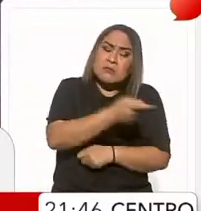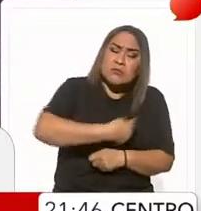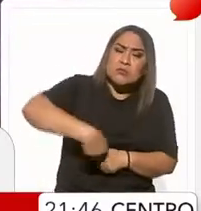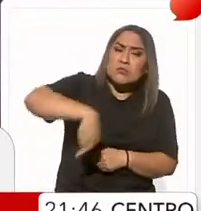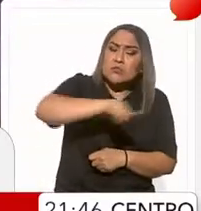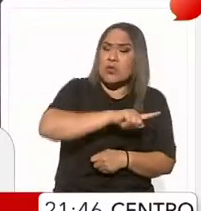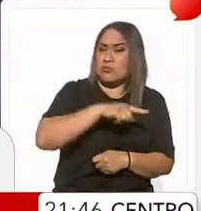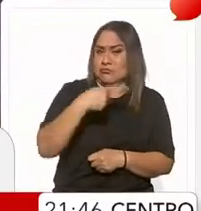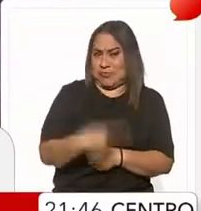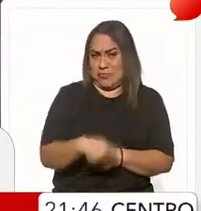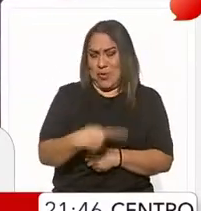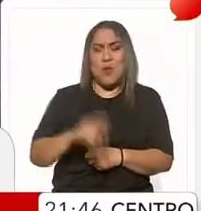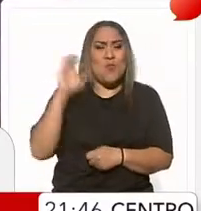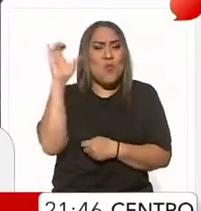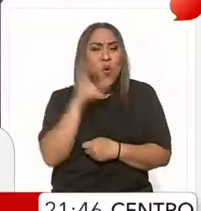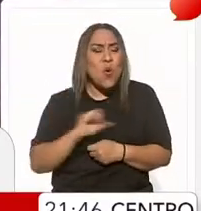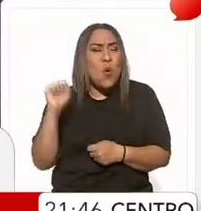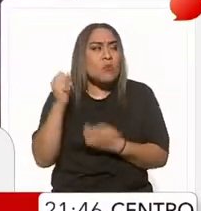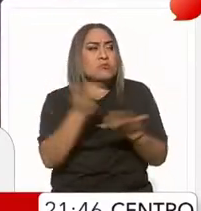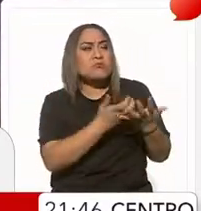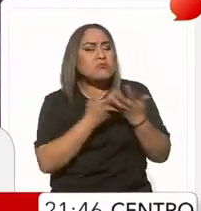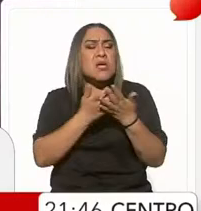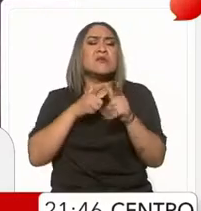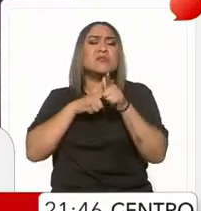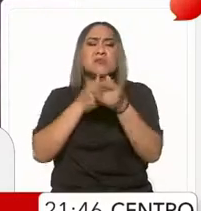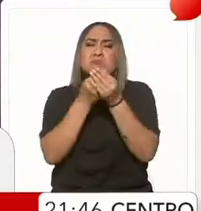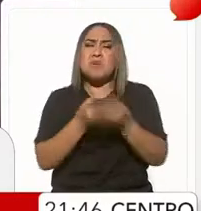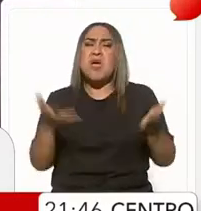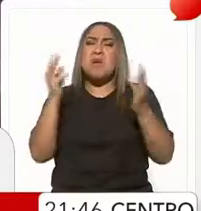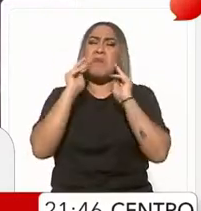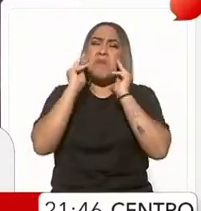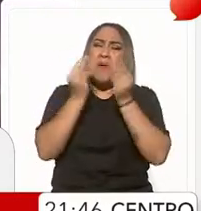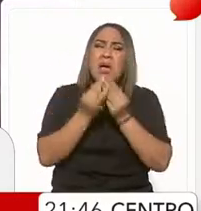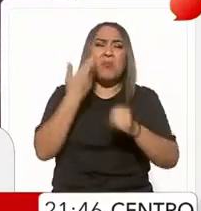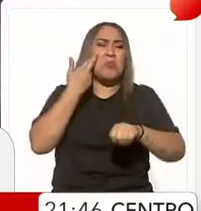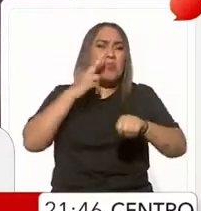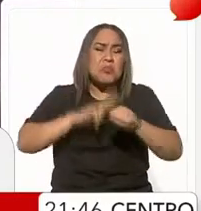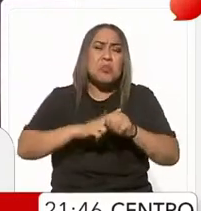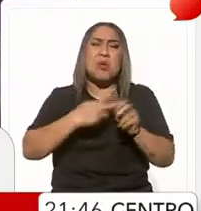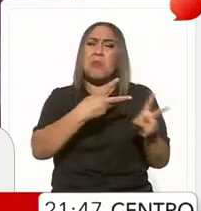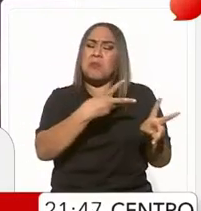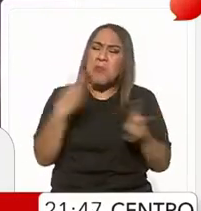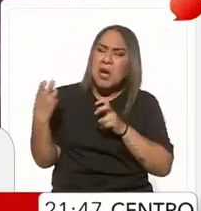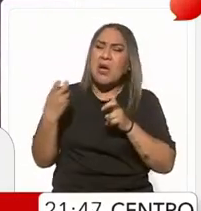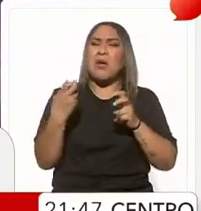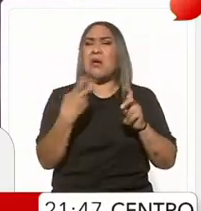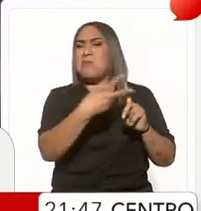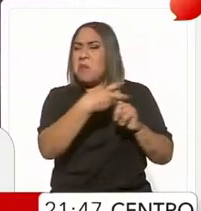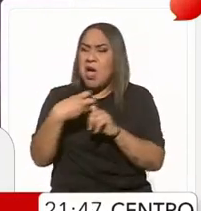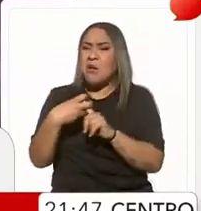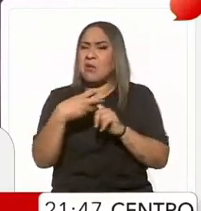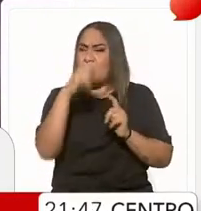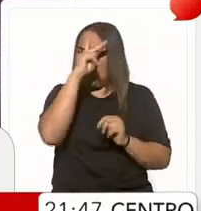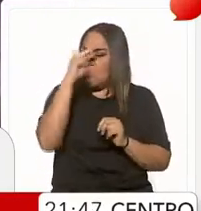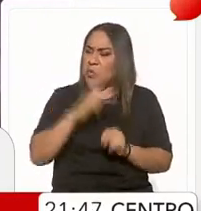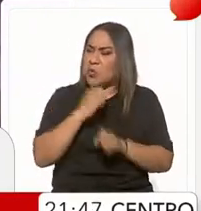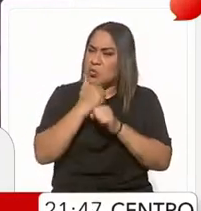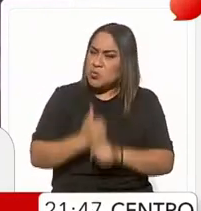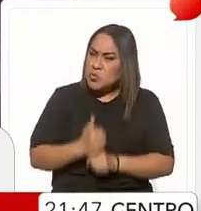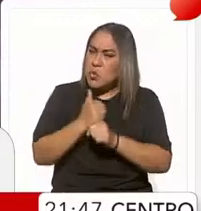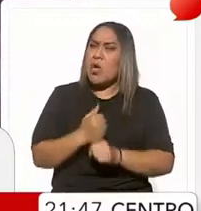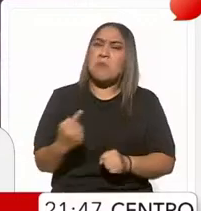los ciudadanos a percer de la delincuencia que nos asalta, que nos secuestra, que nos